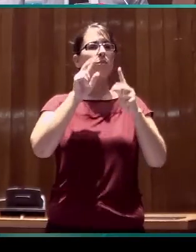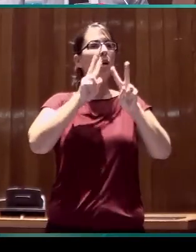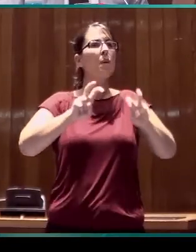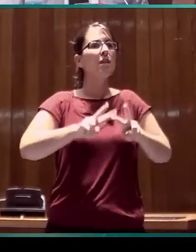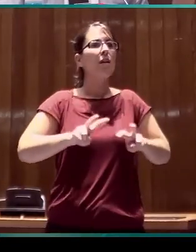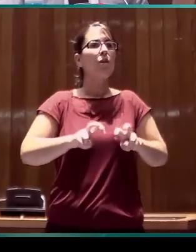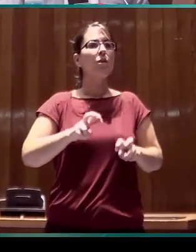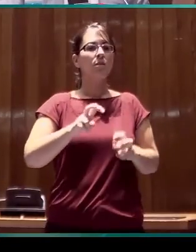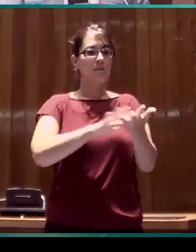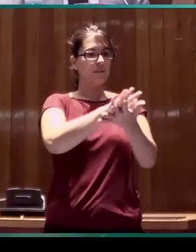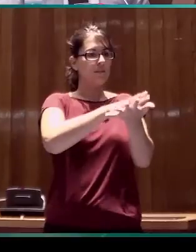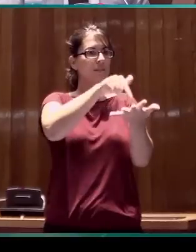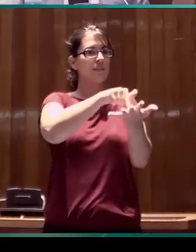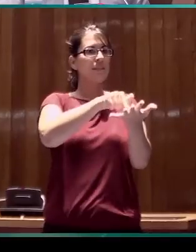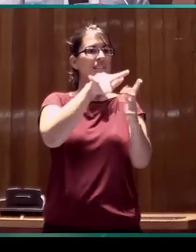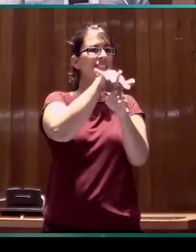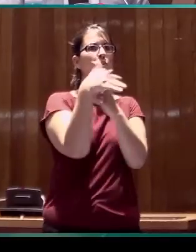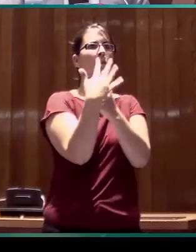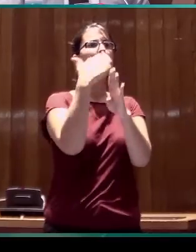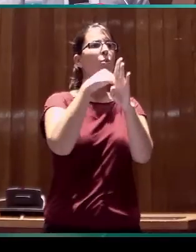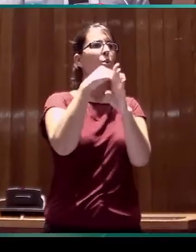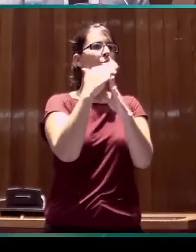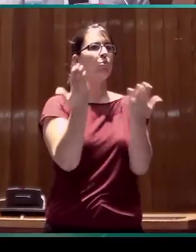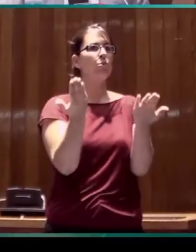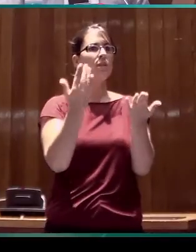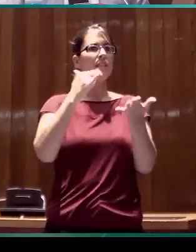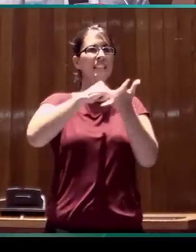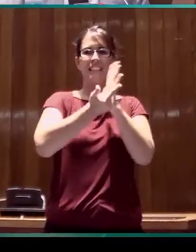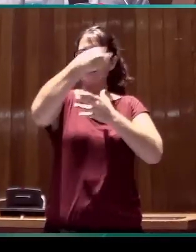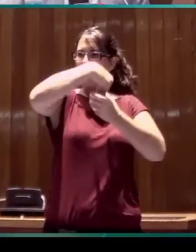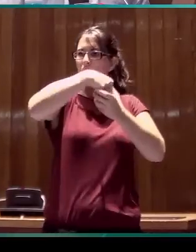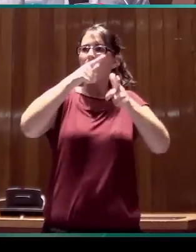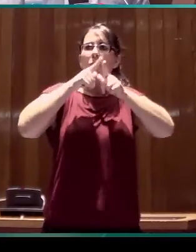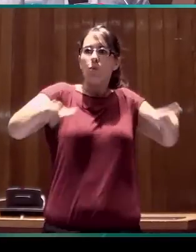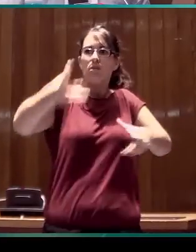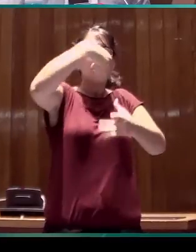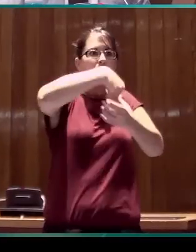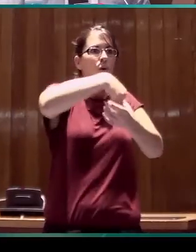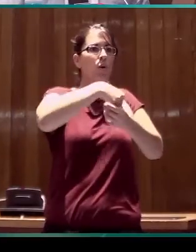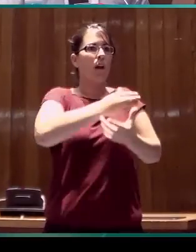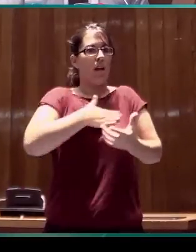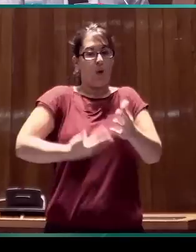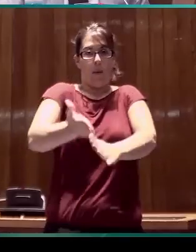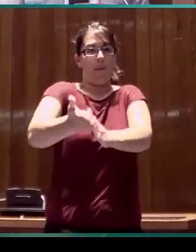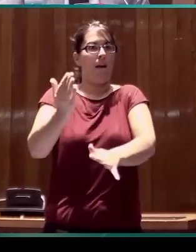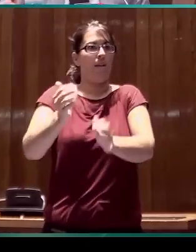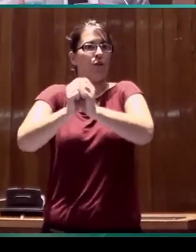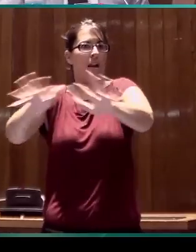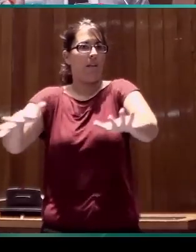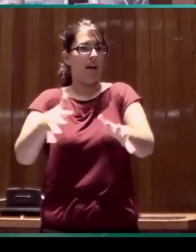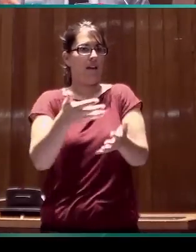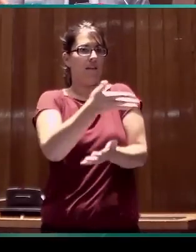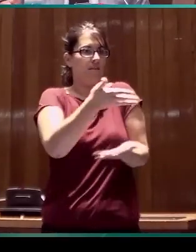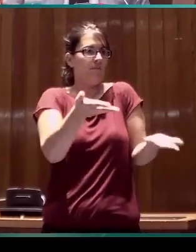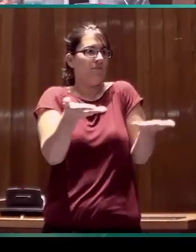el estado de la lengua, sobre el sistema lingüístico que queremos normalizar y que en algún